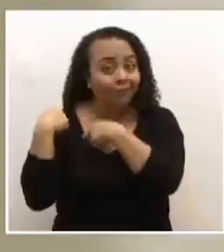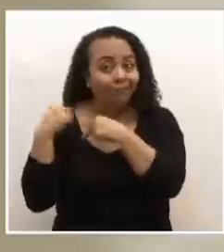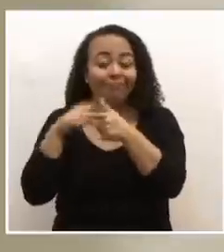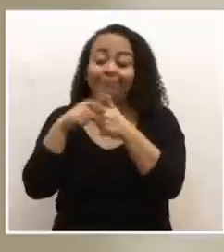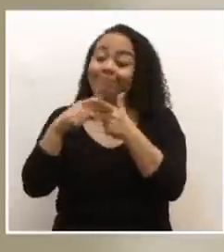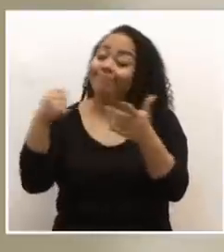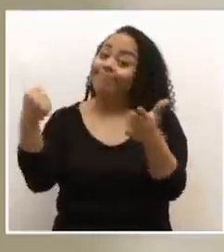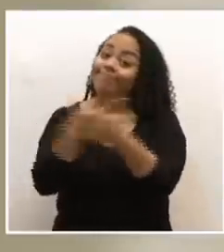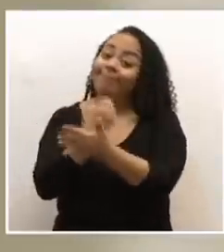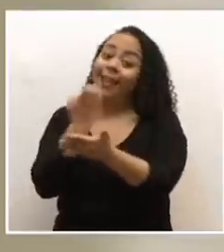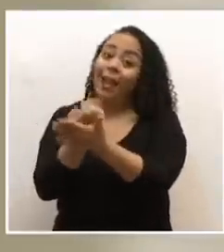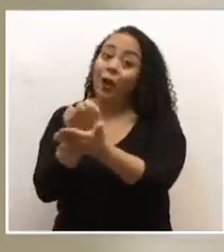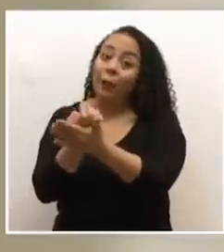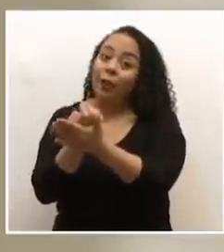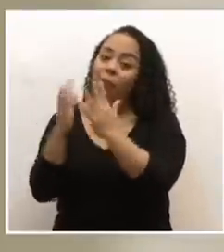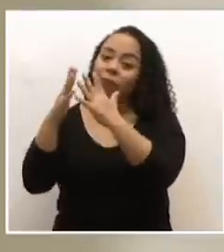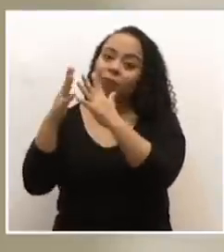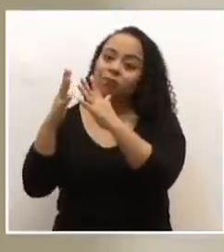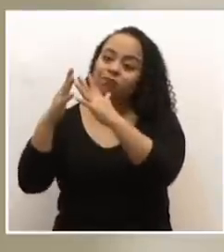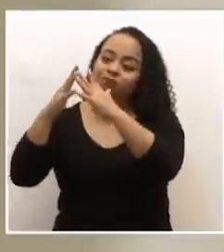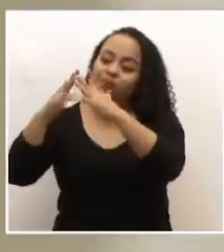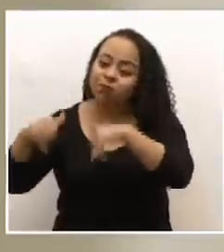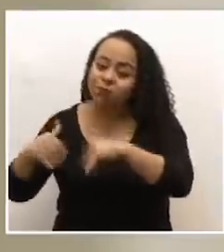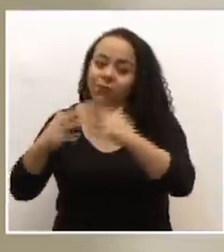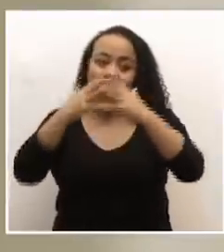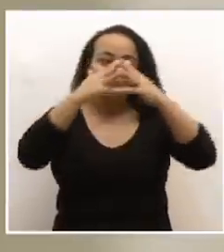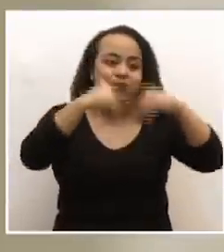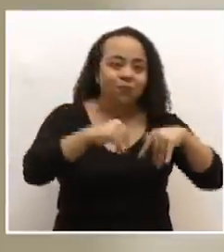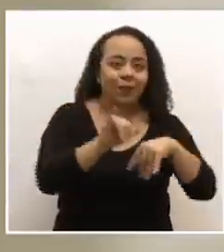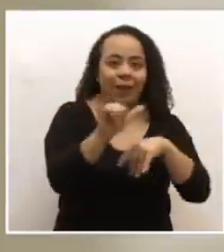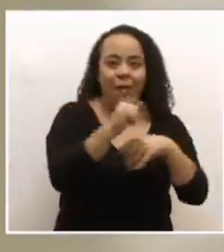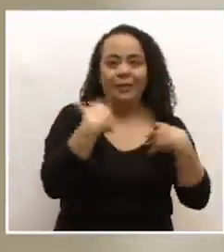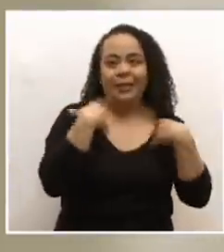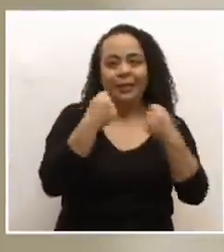pues lamentablemente lo económico inmediatamente se viene detrás de lo sanitario y se colapsa también.